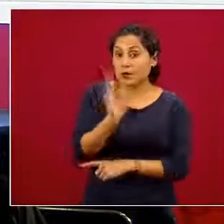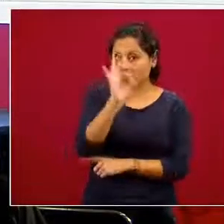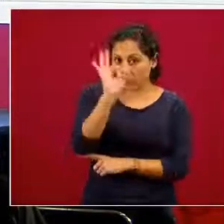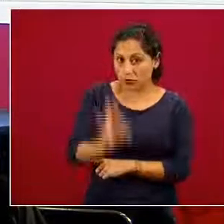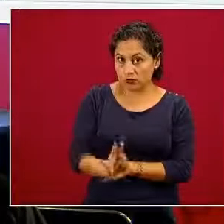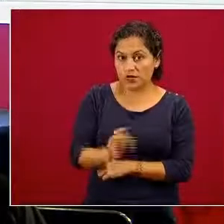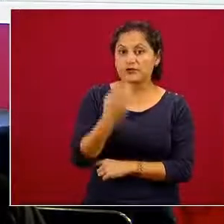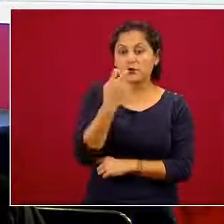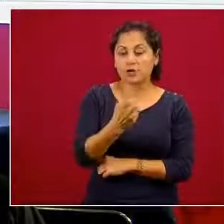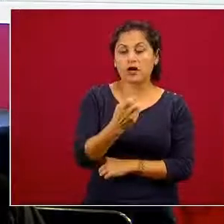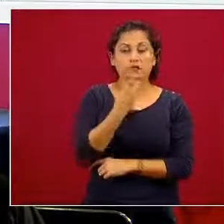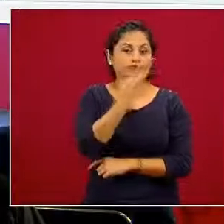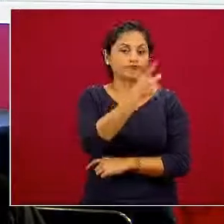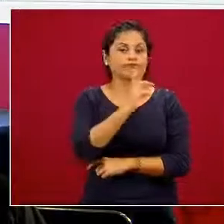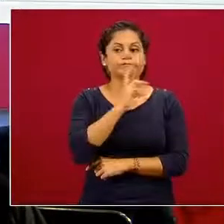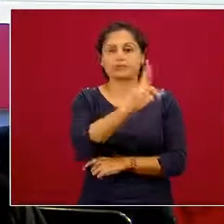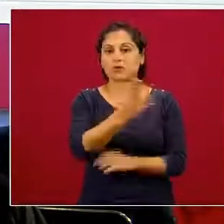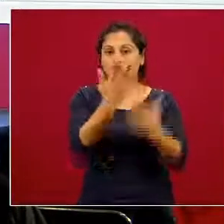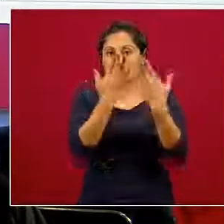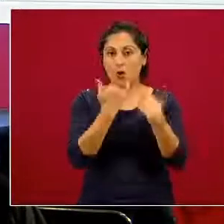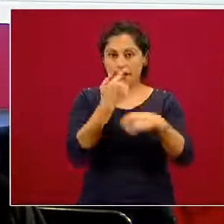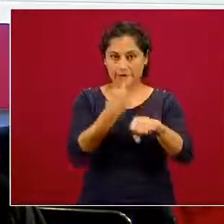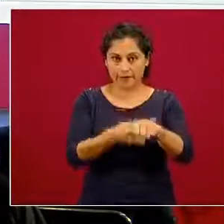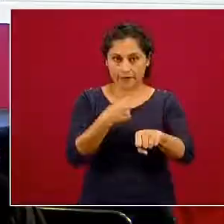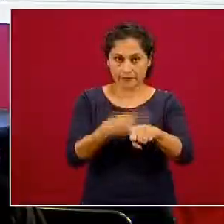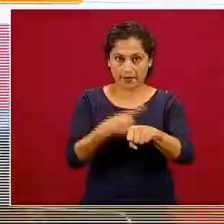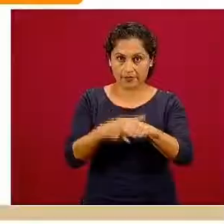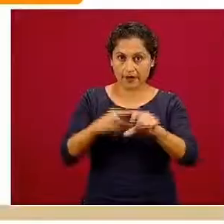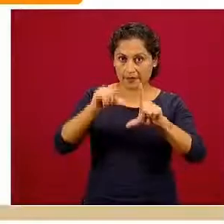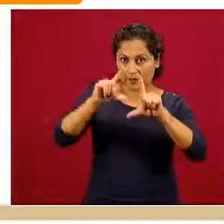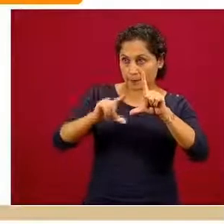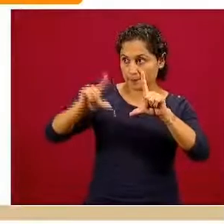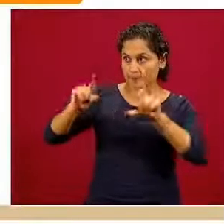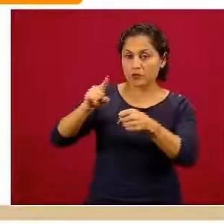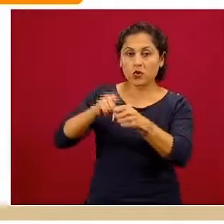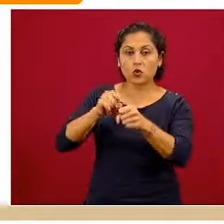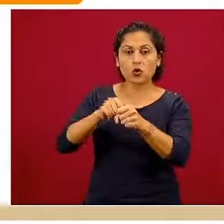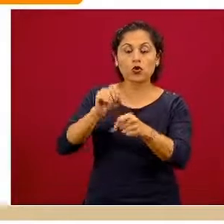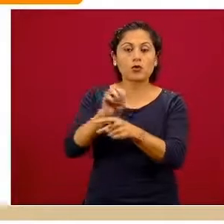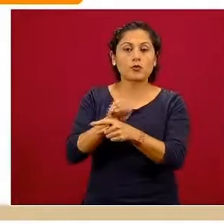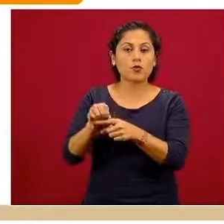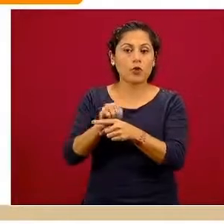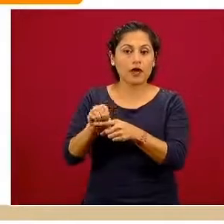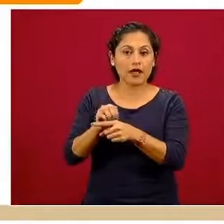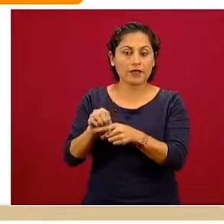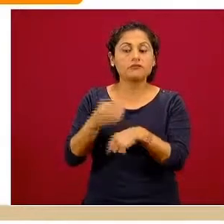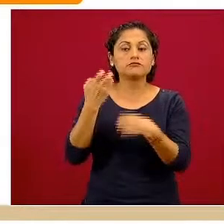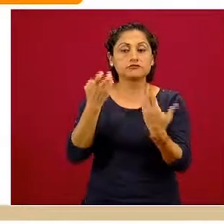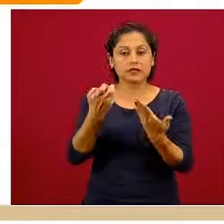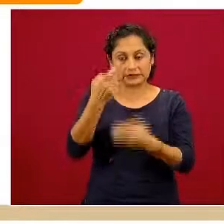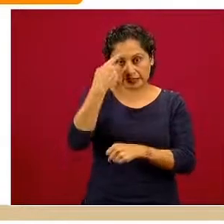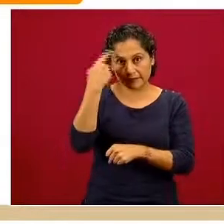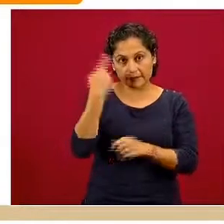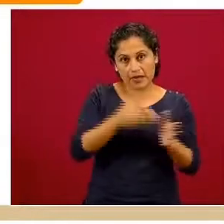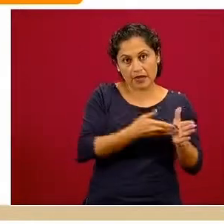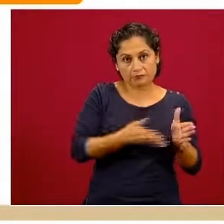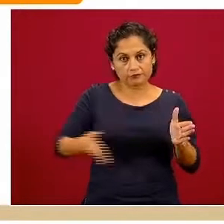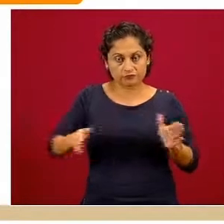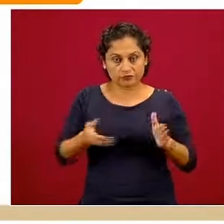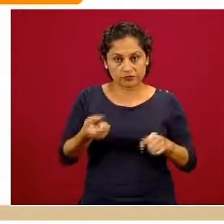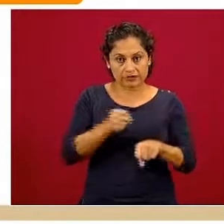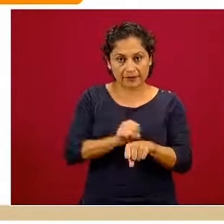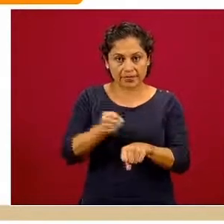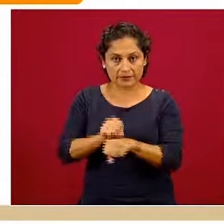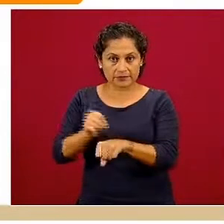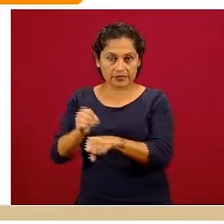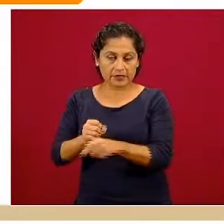negativo. Las vemos identificadas en las barras de color morado para cada una de las semanas epidemiológicas en las que